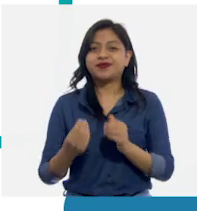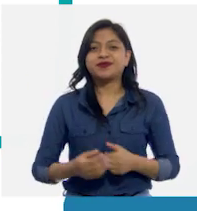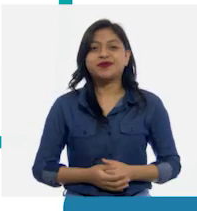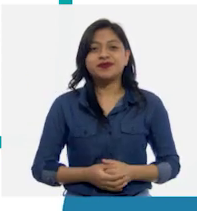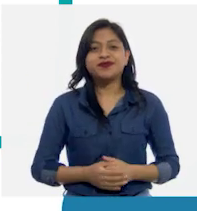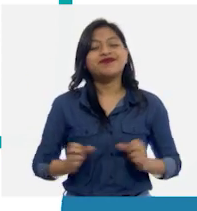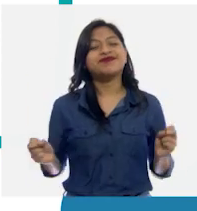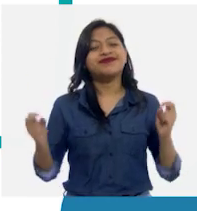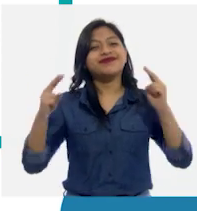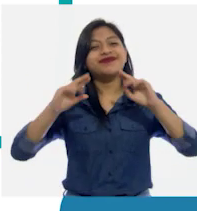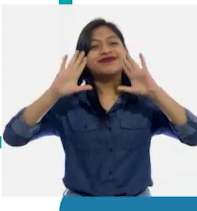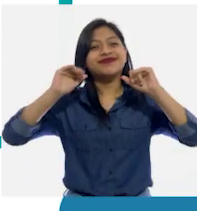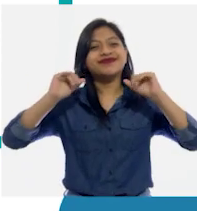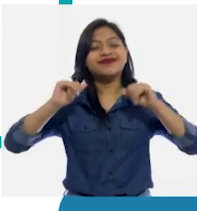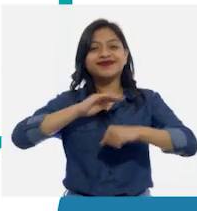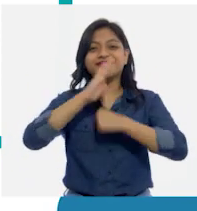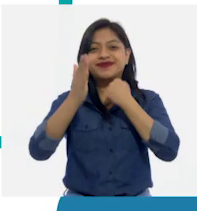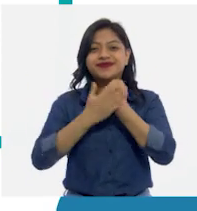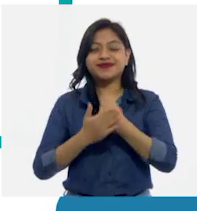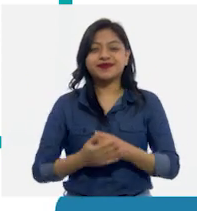Nos vemos, hasta la próxima.